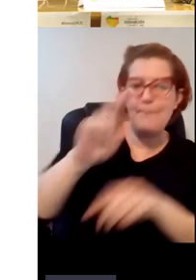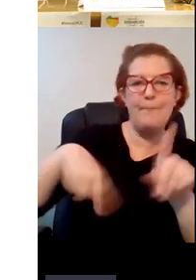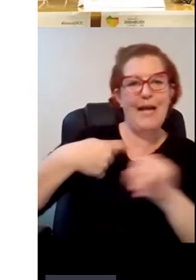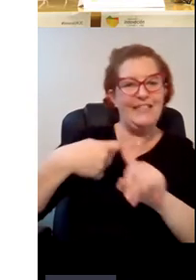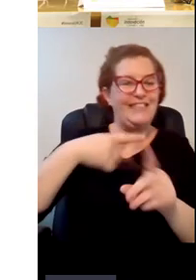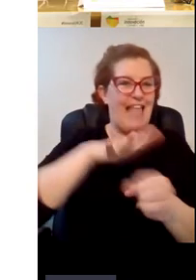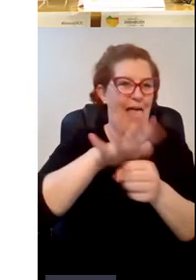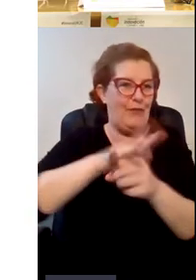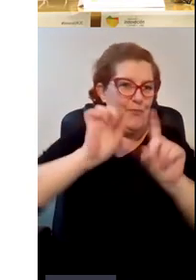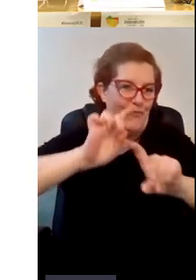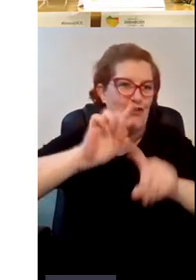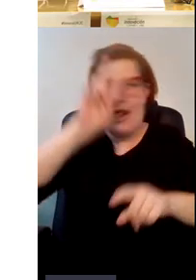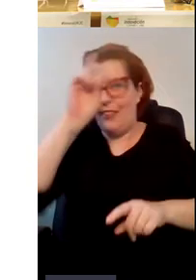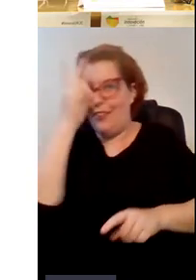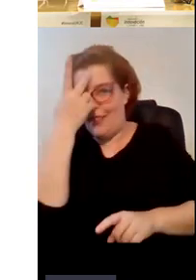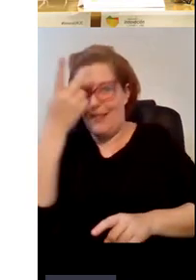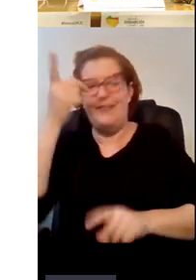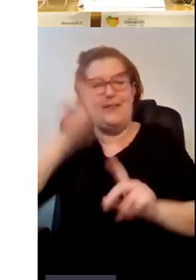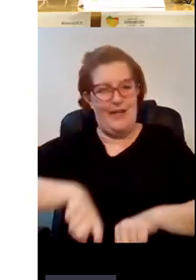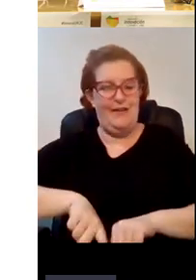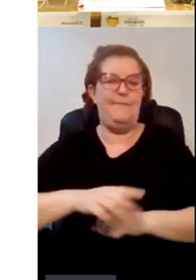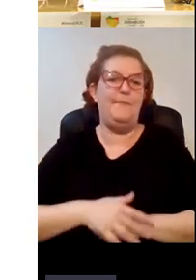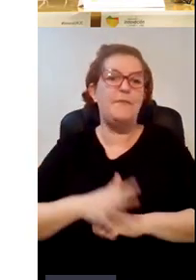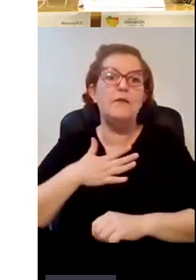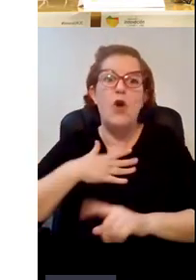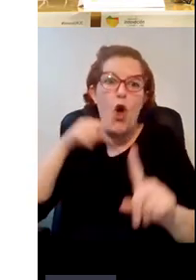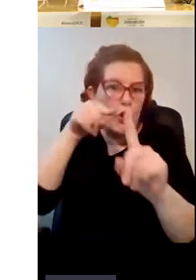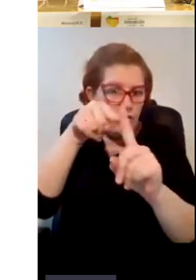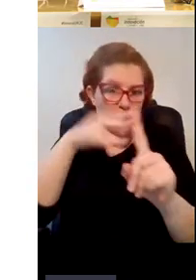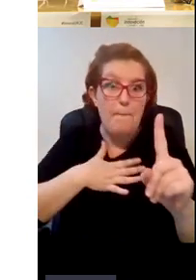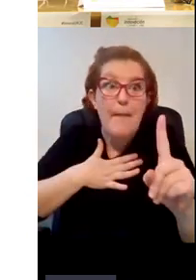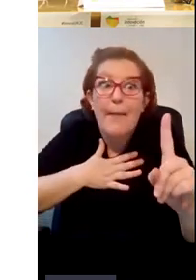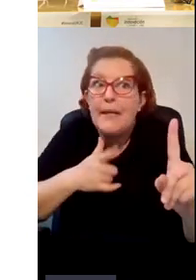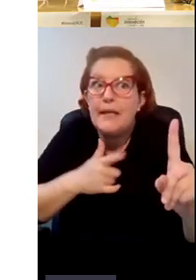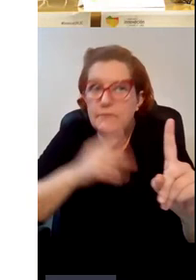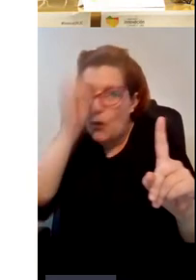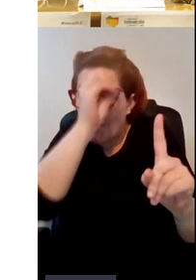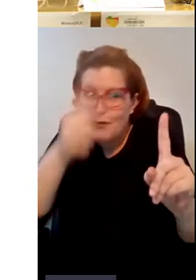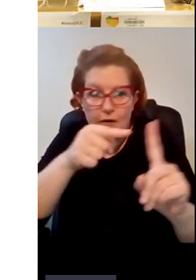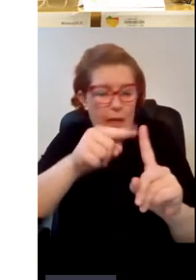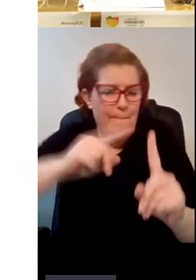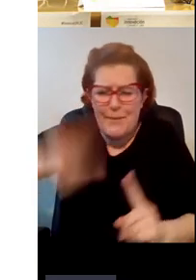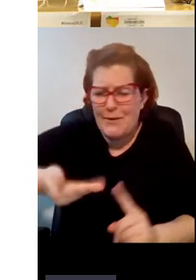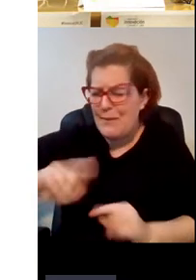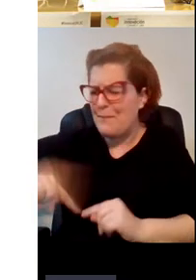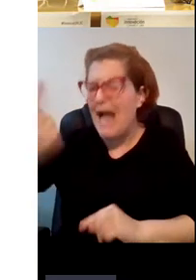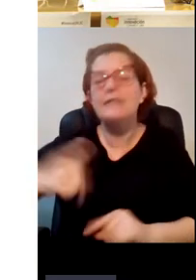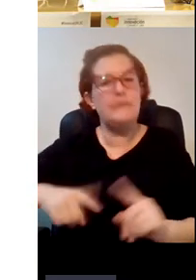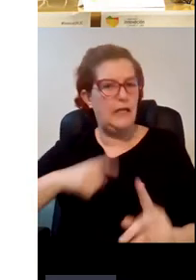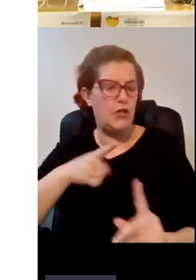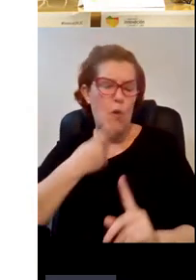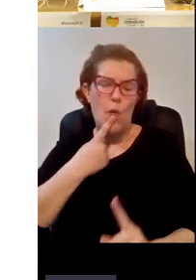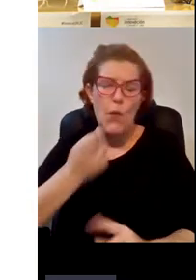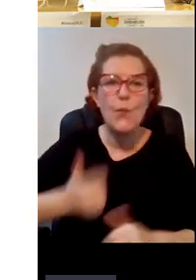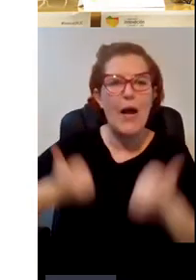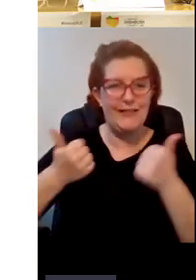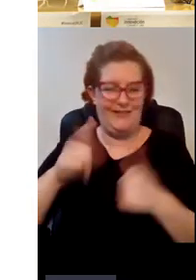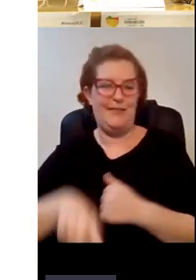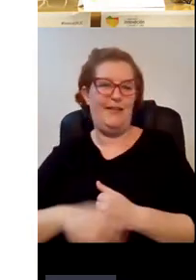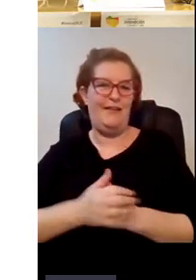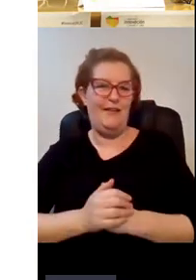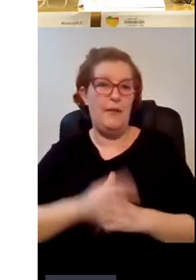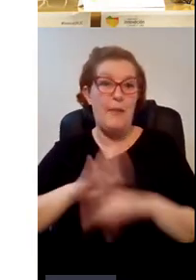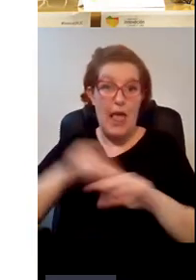ese es el objetivo que para mi gusto es más importante y más difícil para conseguir eso